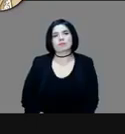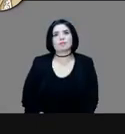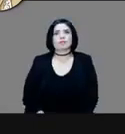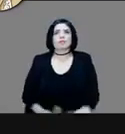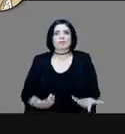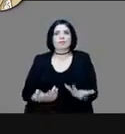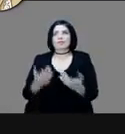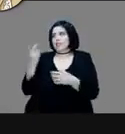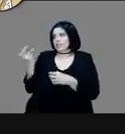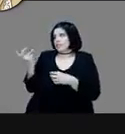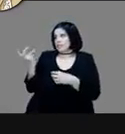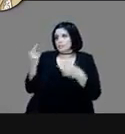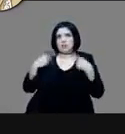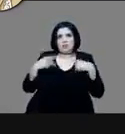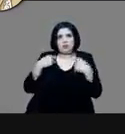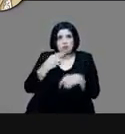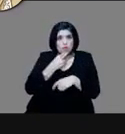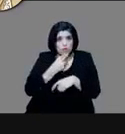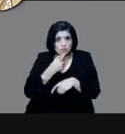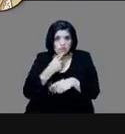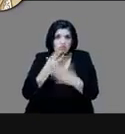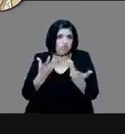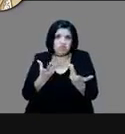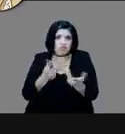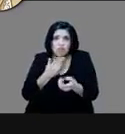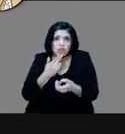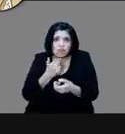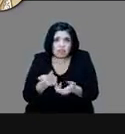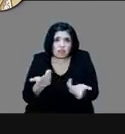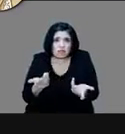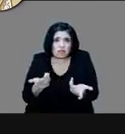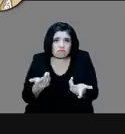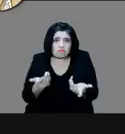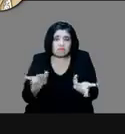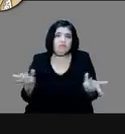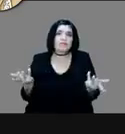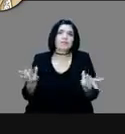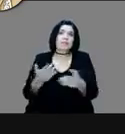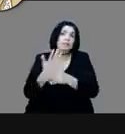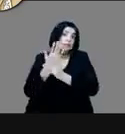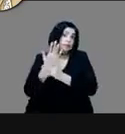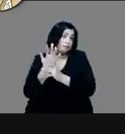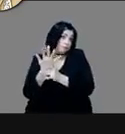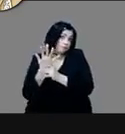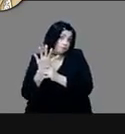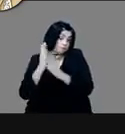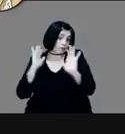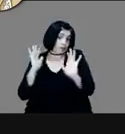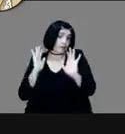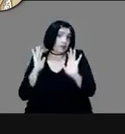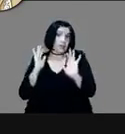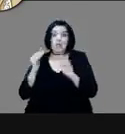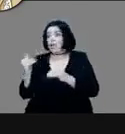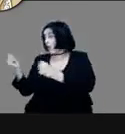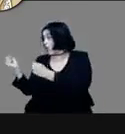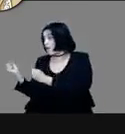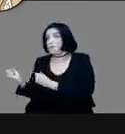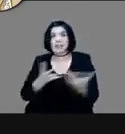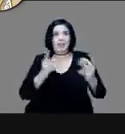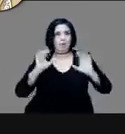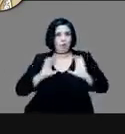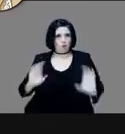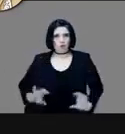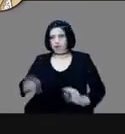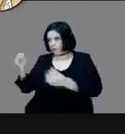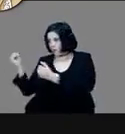les va a servir para nada. Entonces, los arrojan, según dice una versión, a un canal, a él y al señor Isco